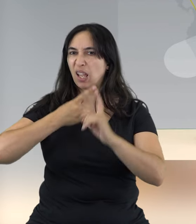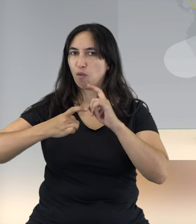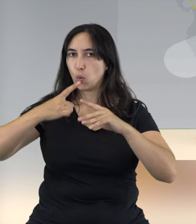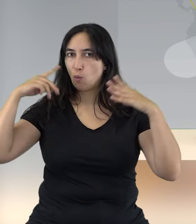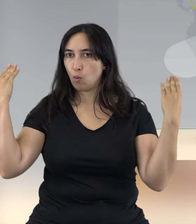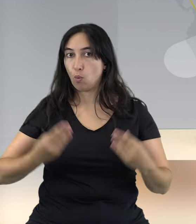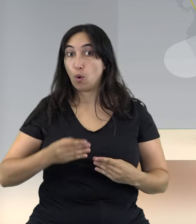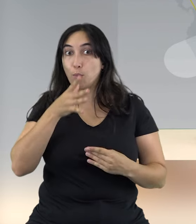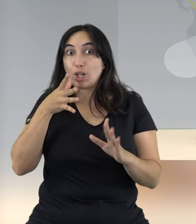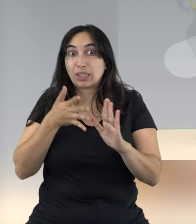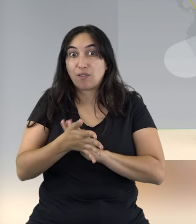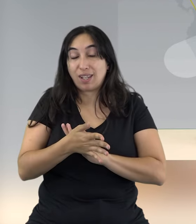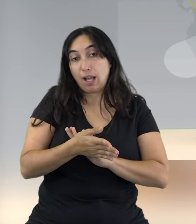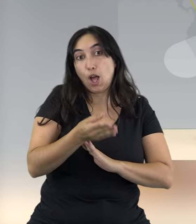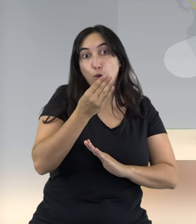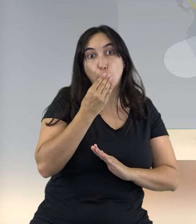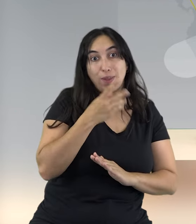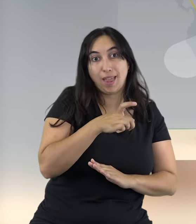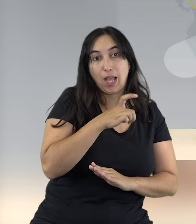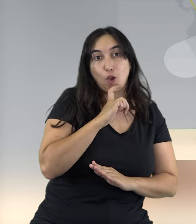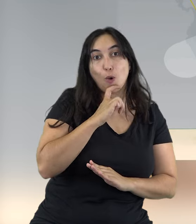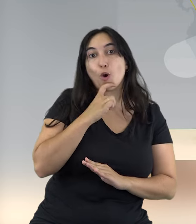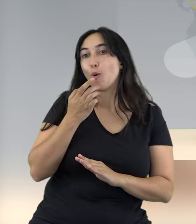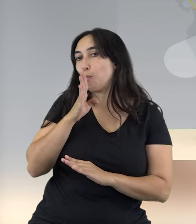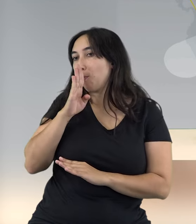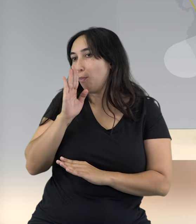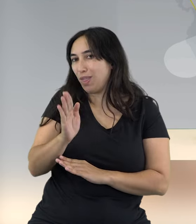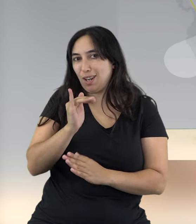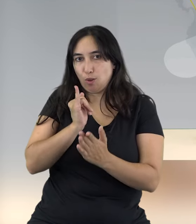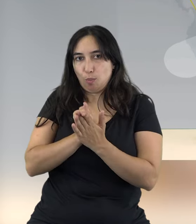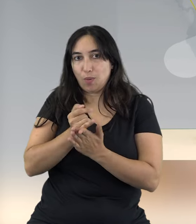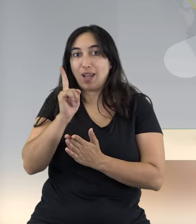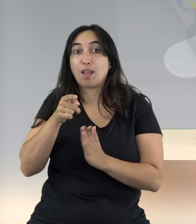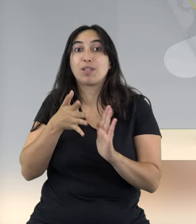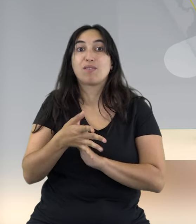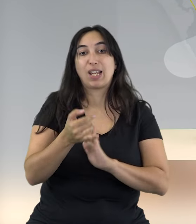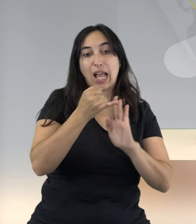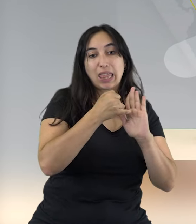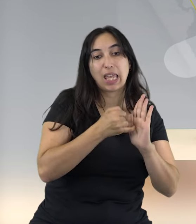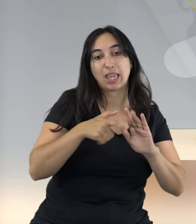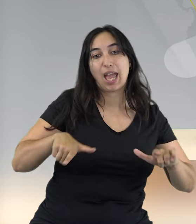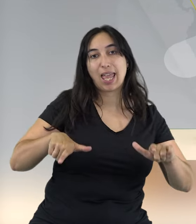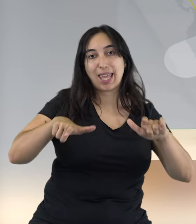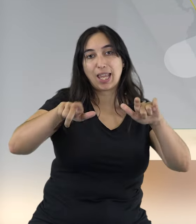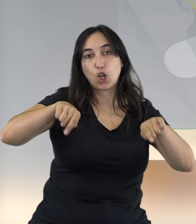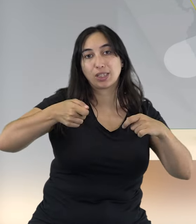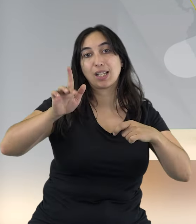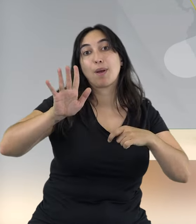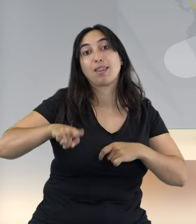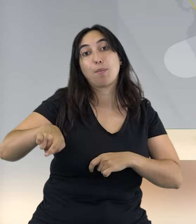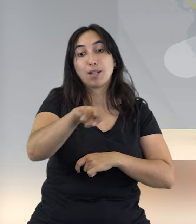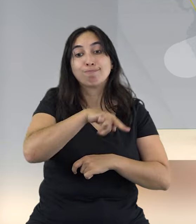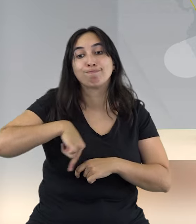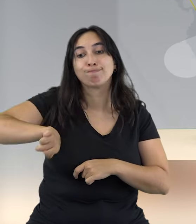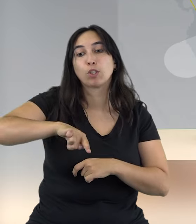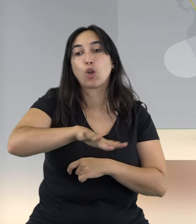representan una valiosa fuente de información ya que son pruebas directas de los hábitos alimenticios que, a su vez, nos hablan de las dietas, del ecosistema o de la